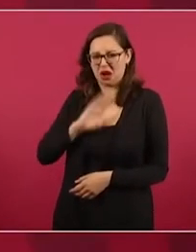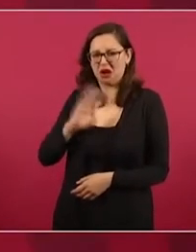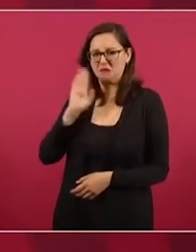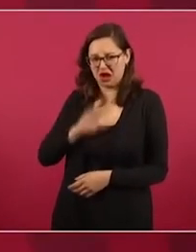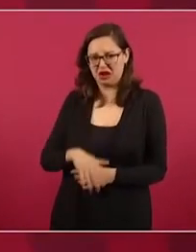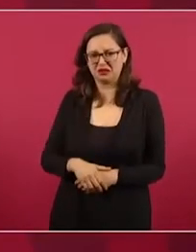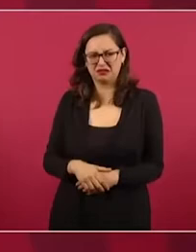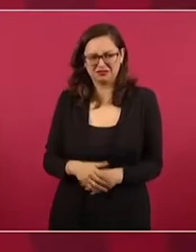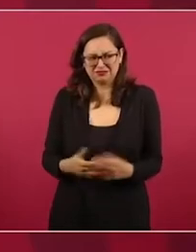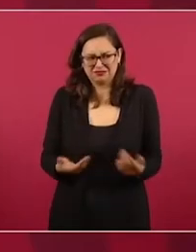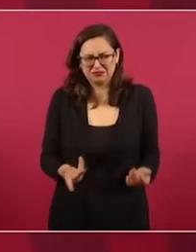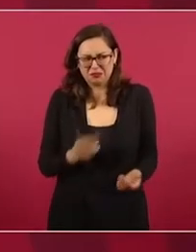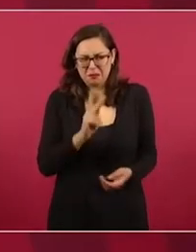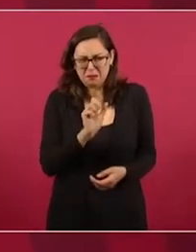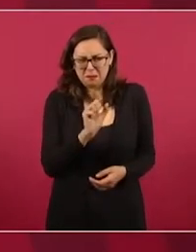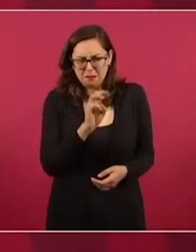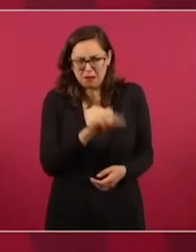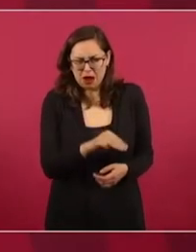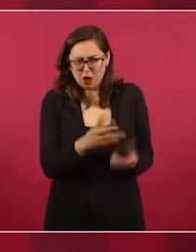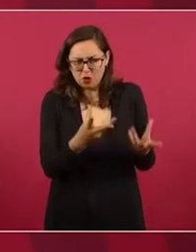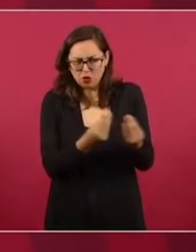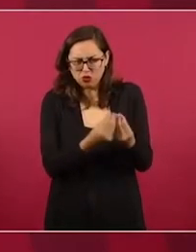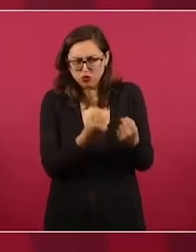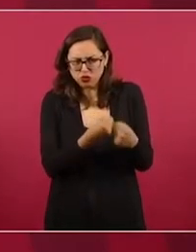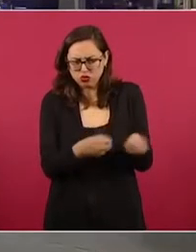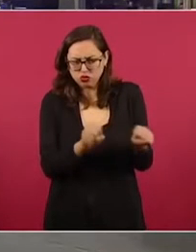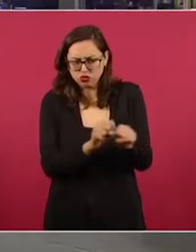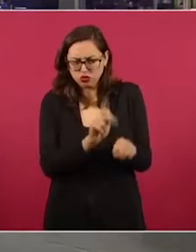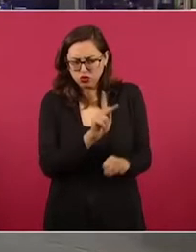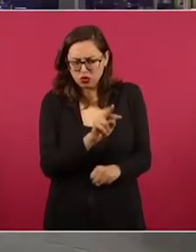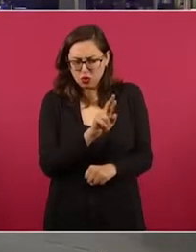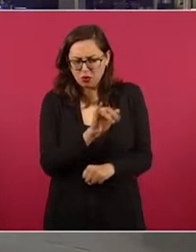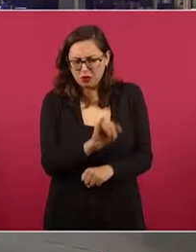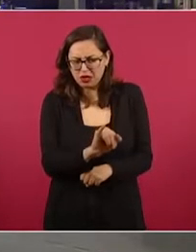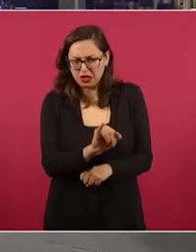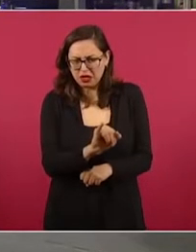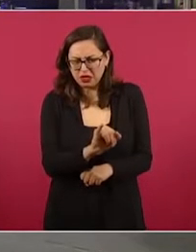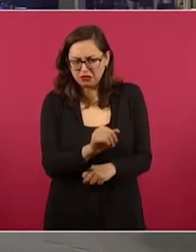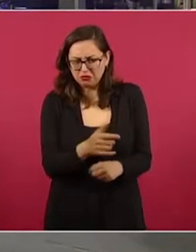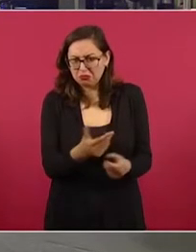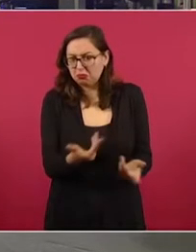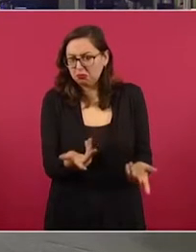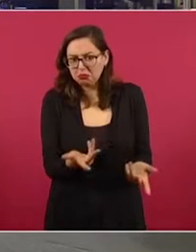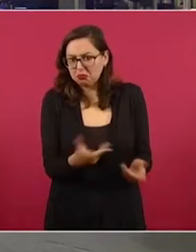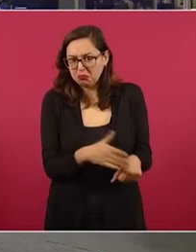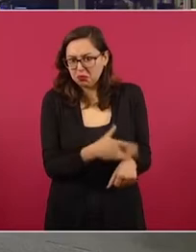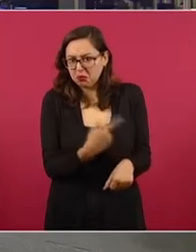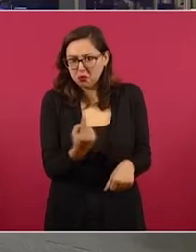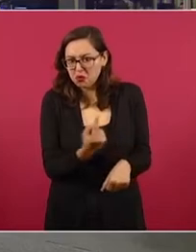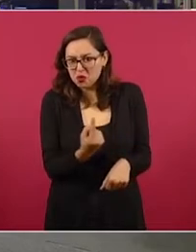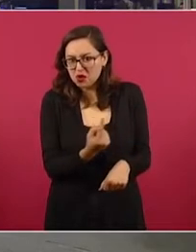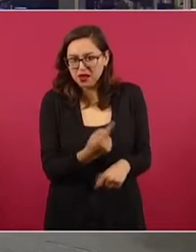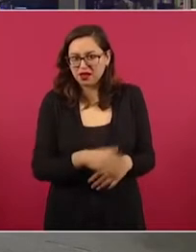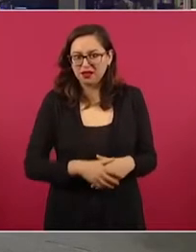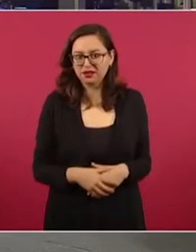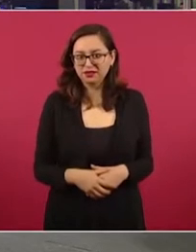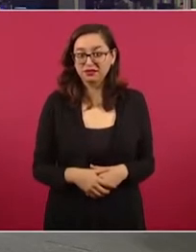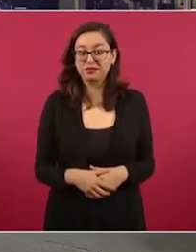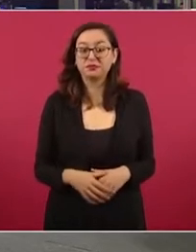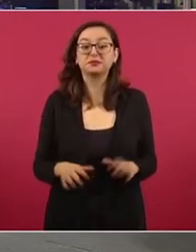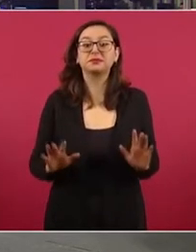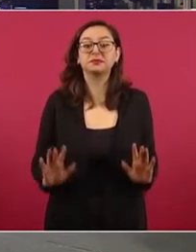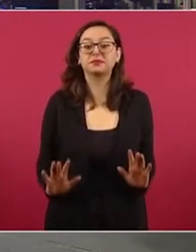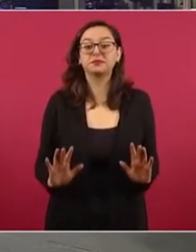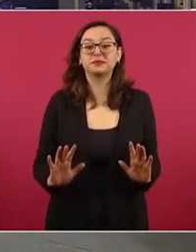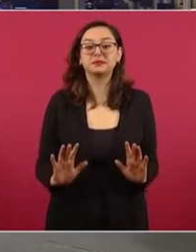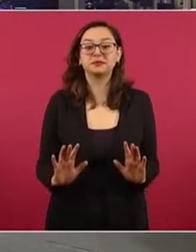los del PAN? Bueno, a los del PAN se les atraganta como a Santiago Grill el PRI, porque dicen que Morena